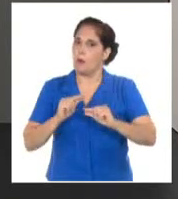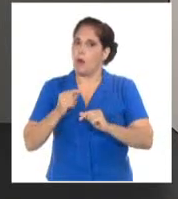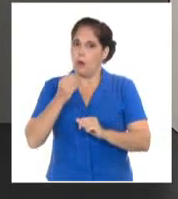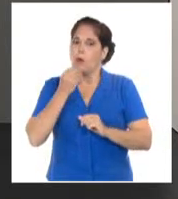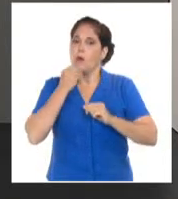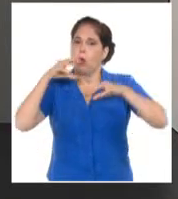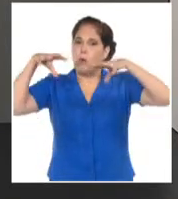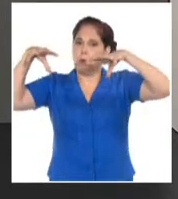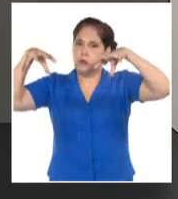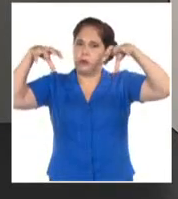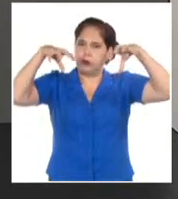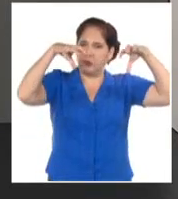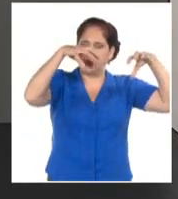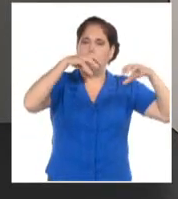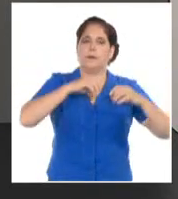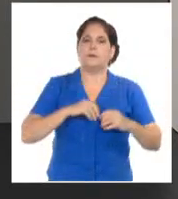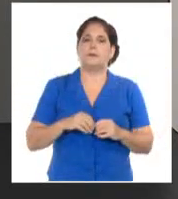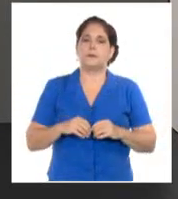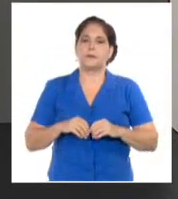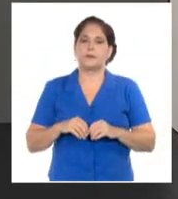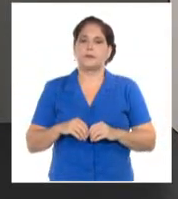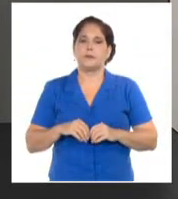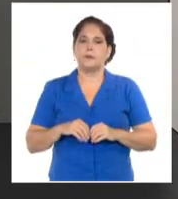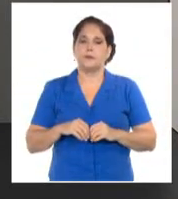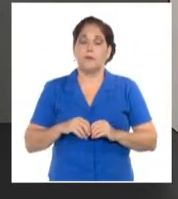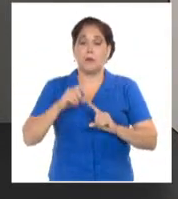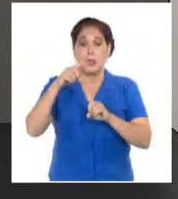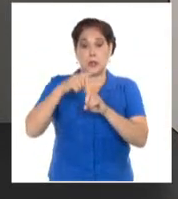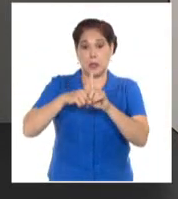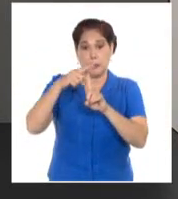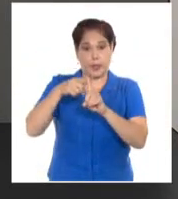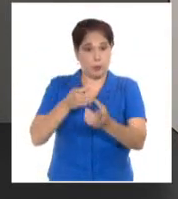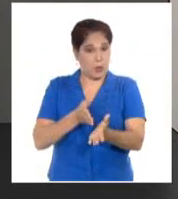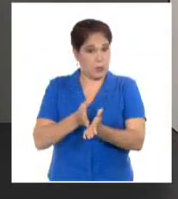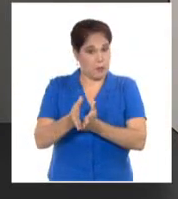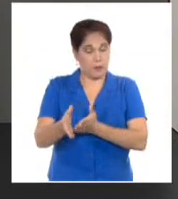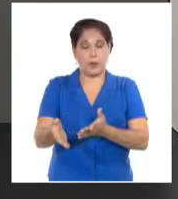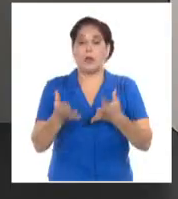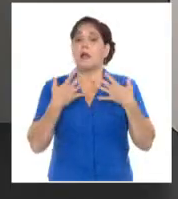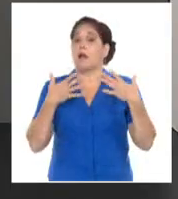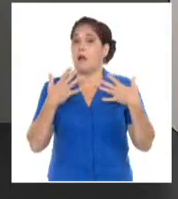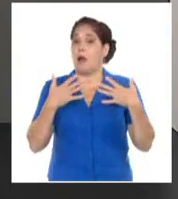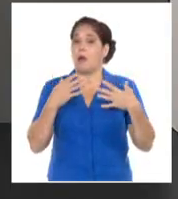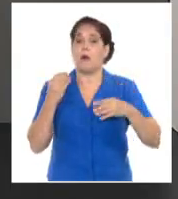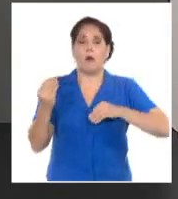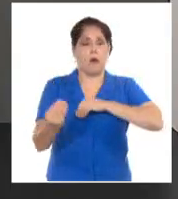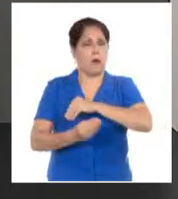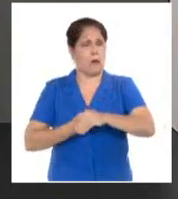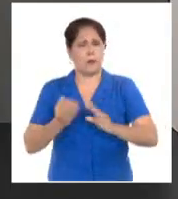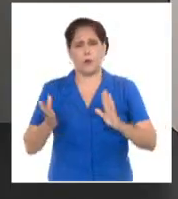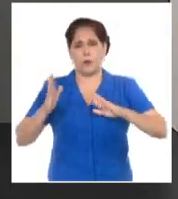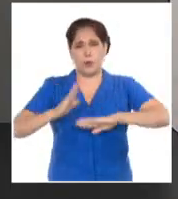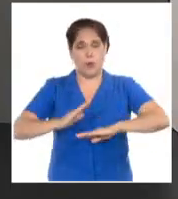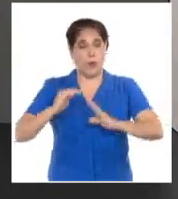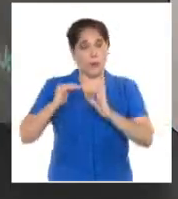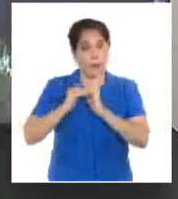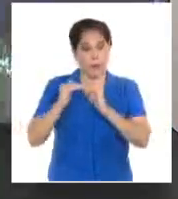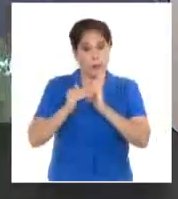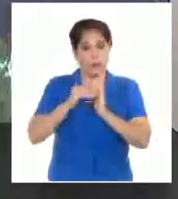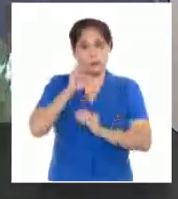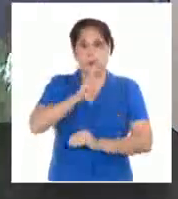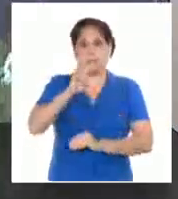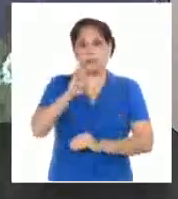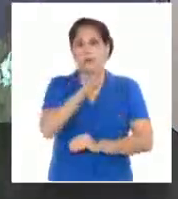lluvias en el resto del archipiélago cubano con temperaturas que se mantienen elevadas y con poca variación máximas en la tarde entre 33